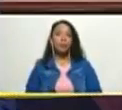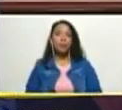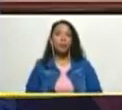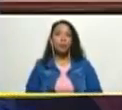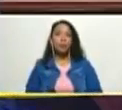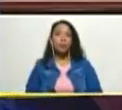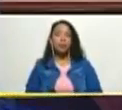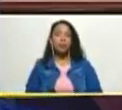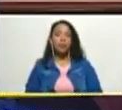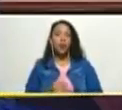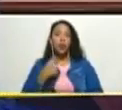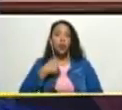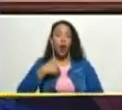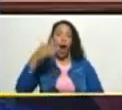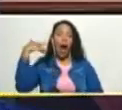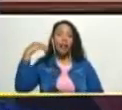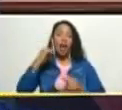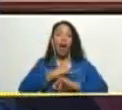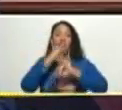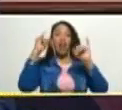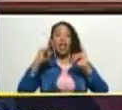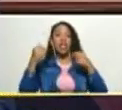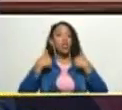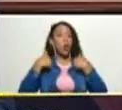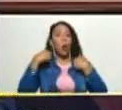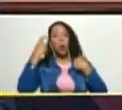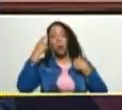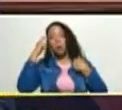cuando era feliz y no lo sabía